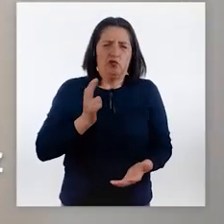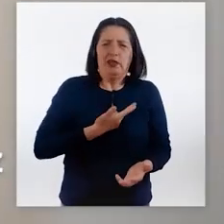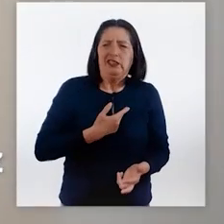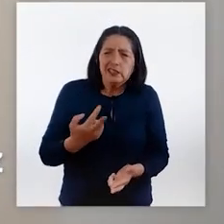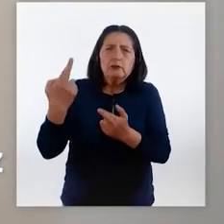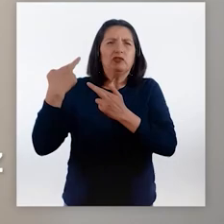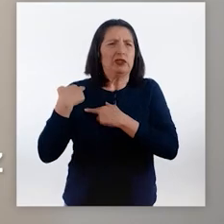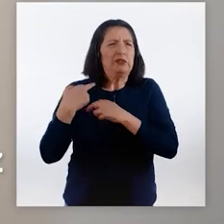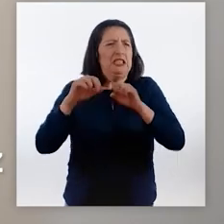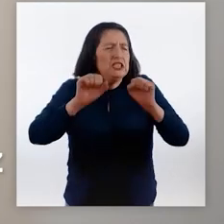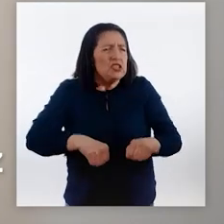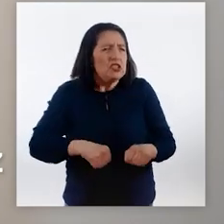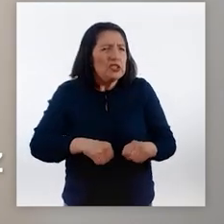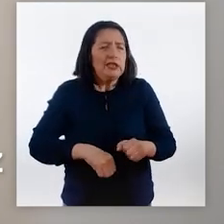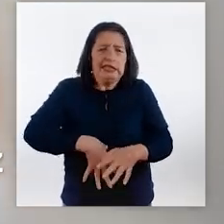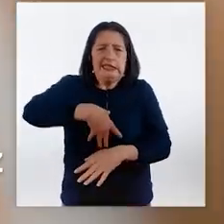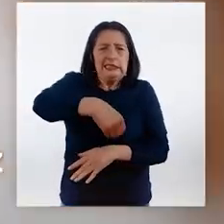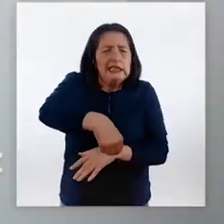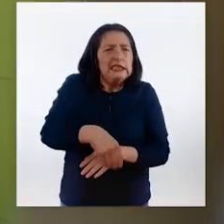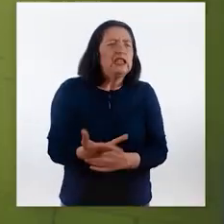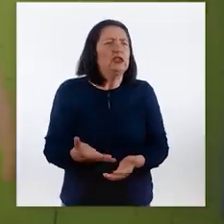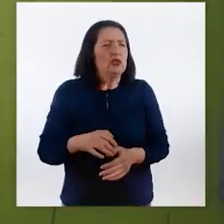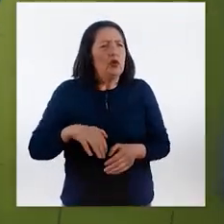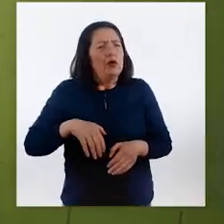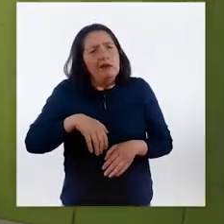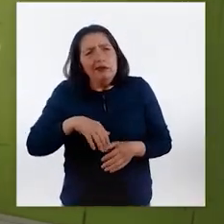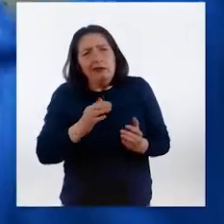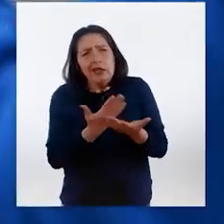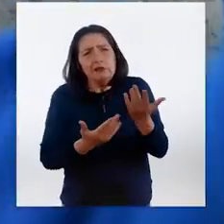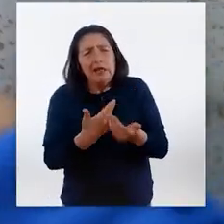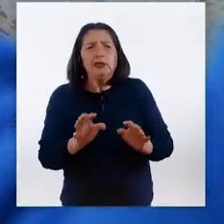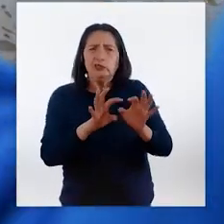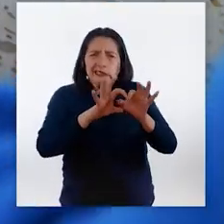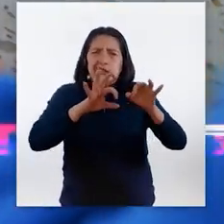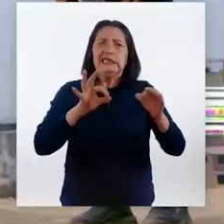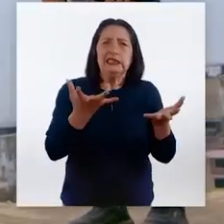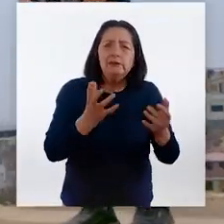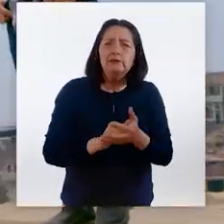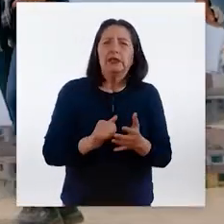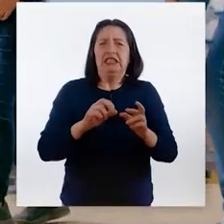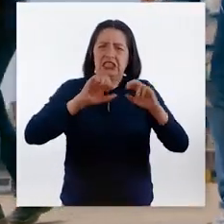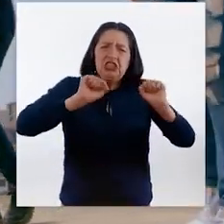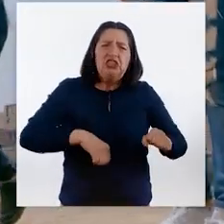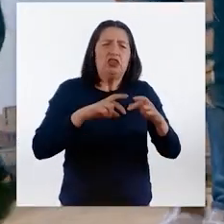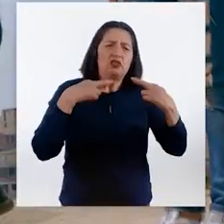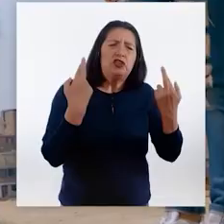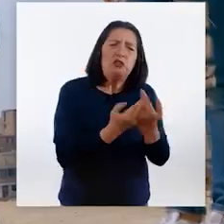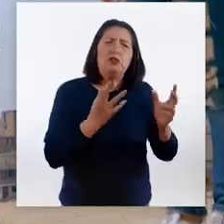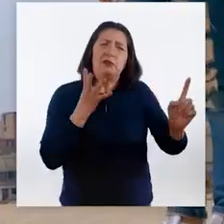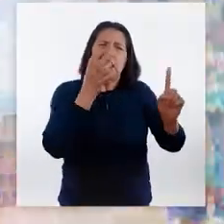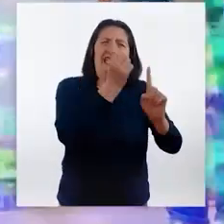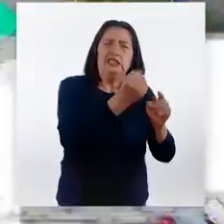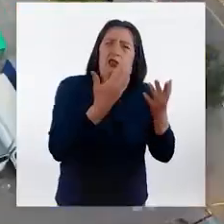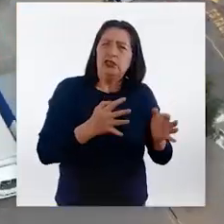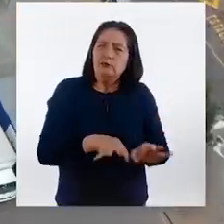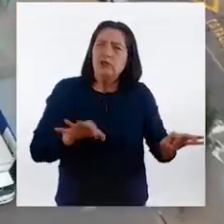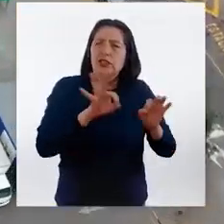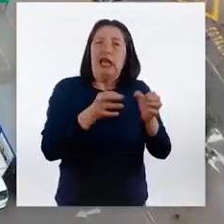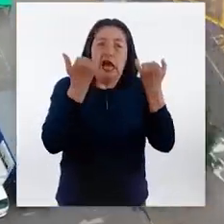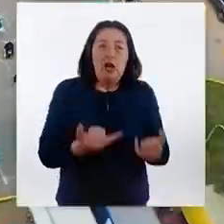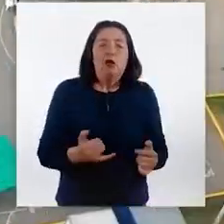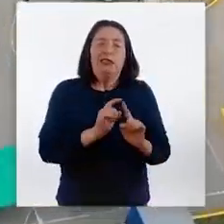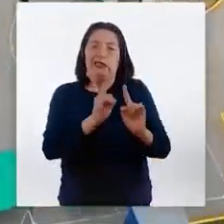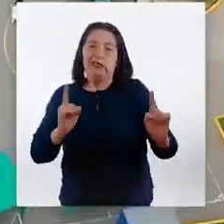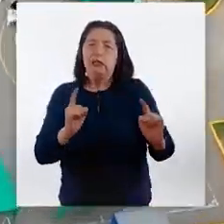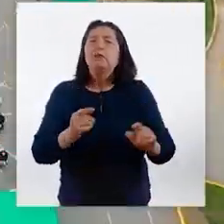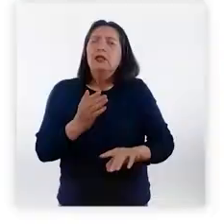futuro está en nuestras manos. Caminando con las manos limpias. Y aunque nos reunimos para lograr grandes cosas, es momento